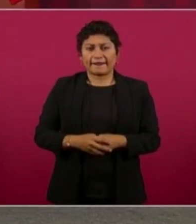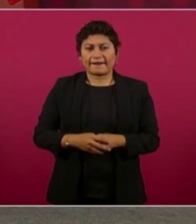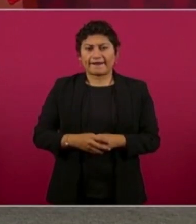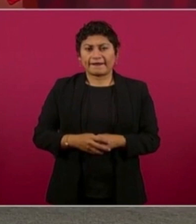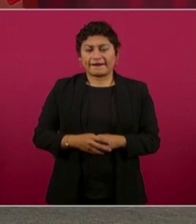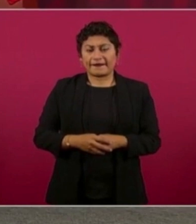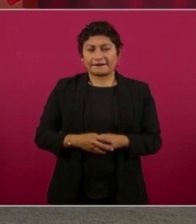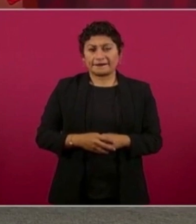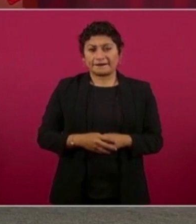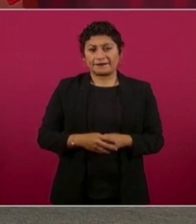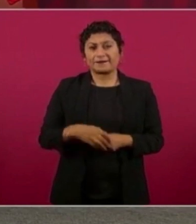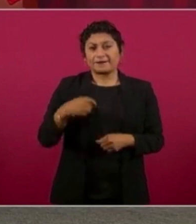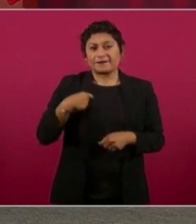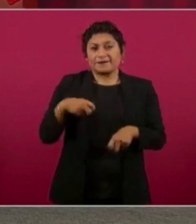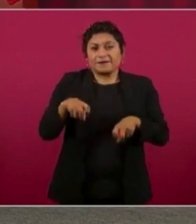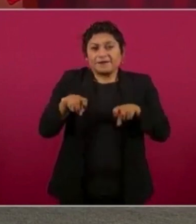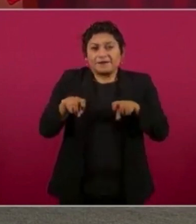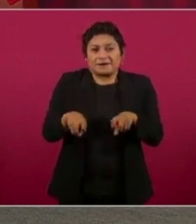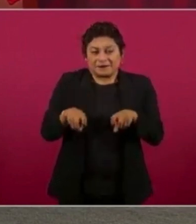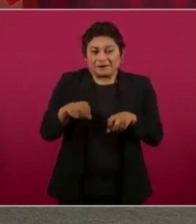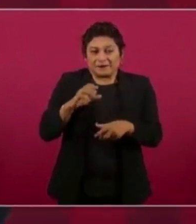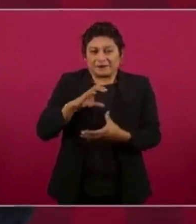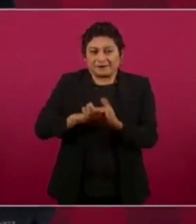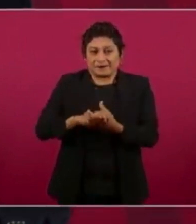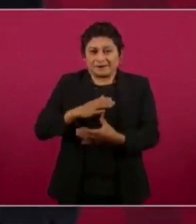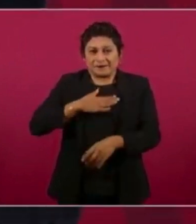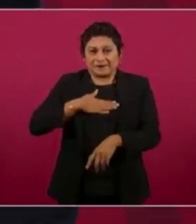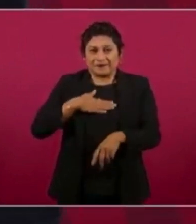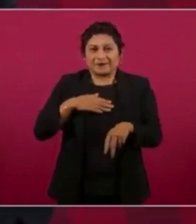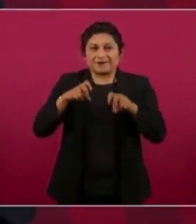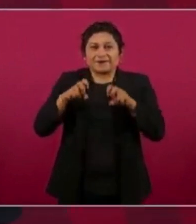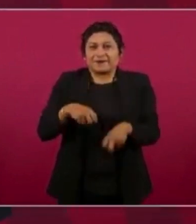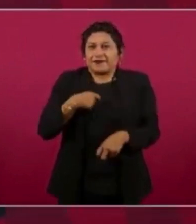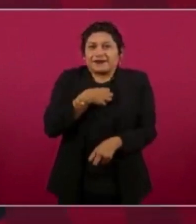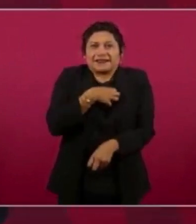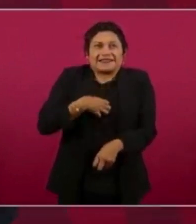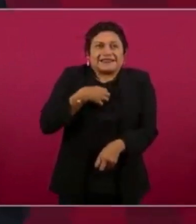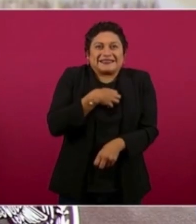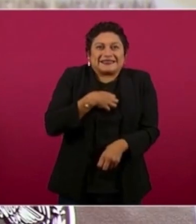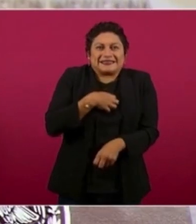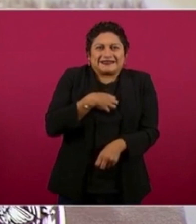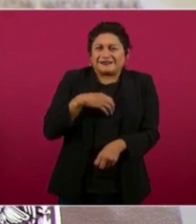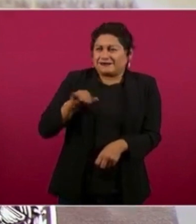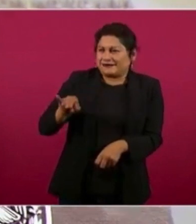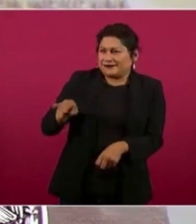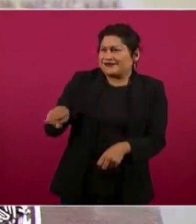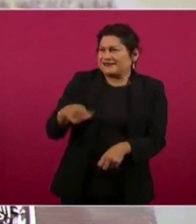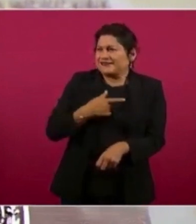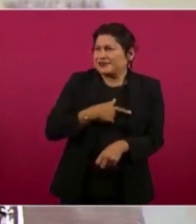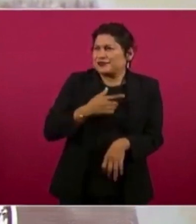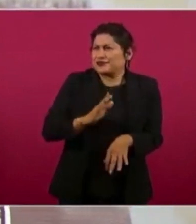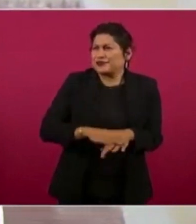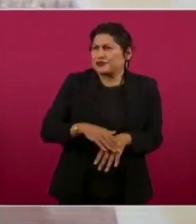al final, yo estaba feliz. Le digo, ¿qué te gustó más? Dice, los aviones.